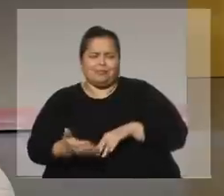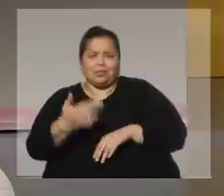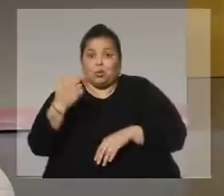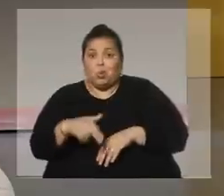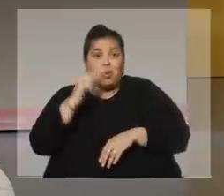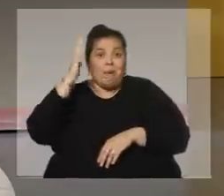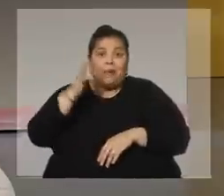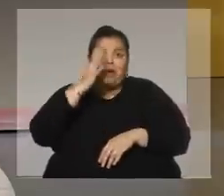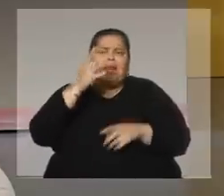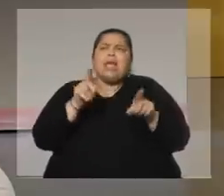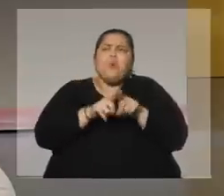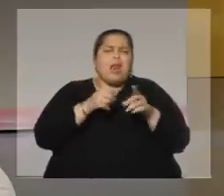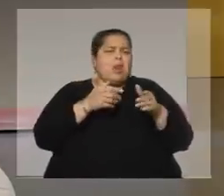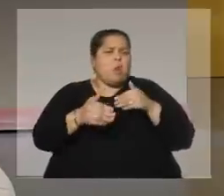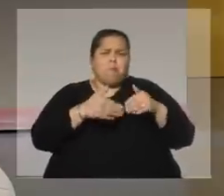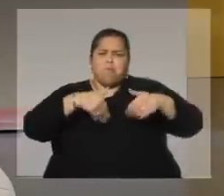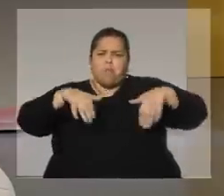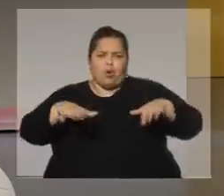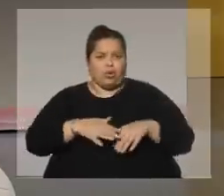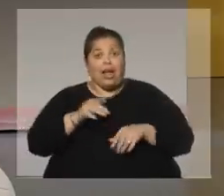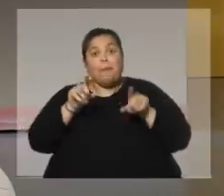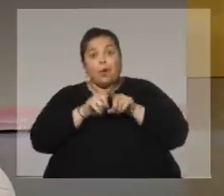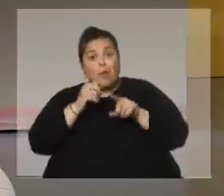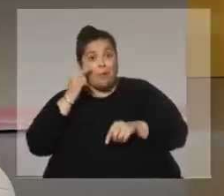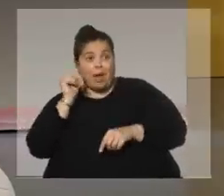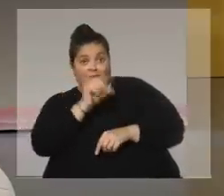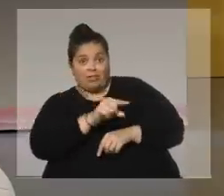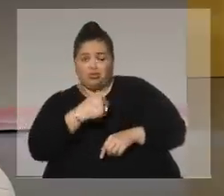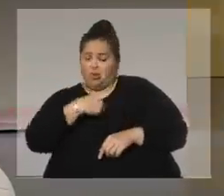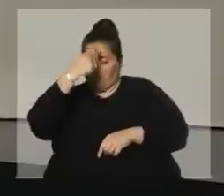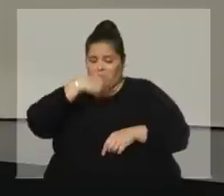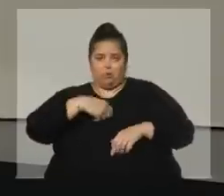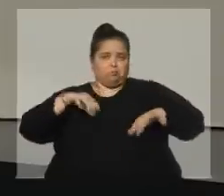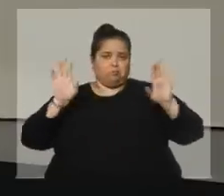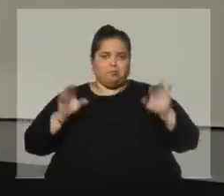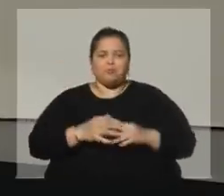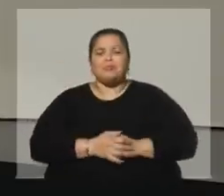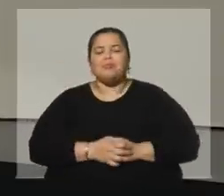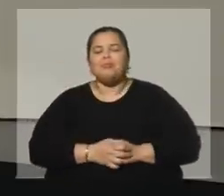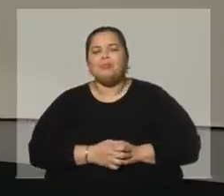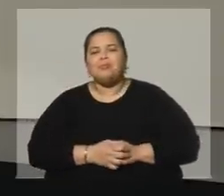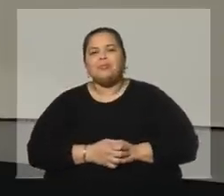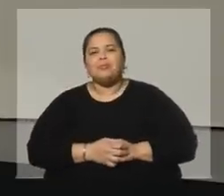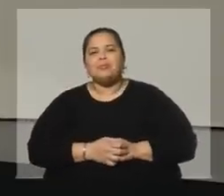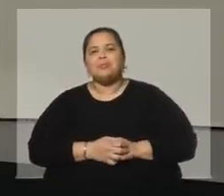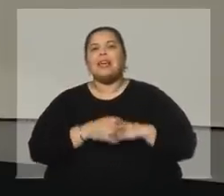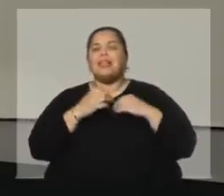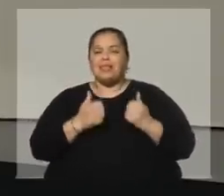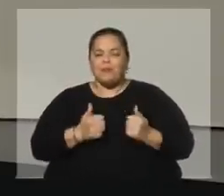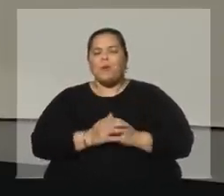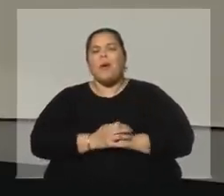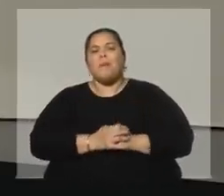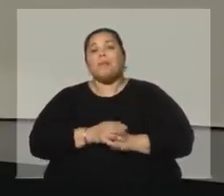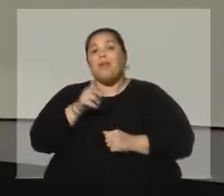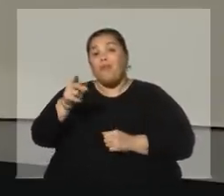Pero bueno, no importa. Vuelvo a decirte, el problema está en ellos y no en mí. Está muy bien. Sergio, me decías recién lo que